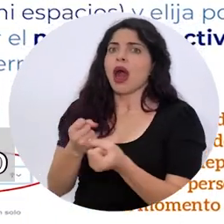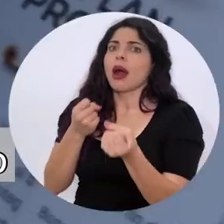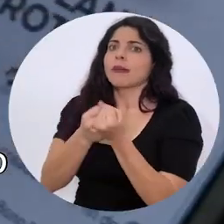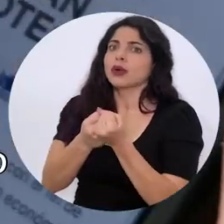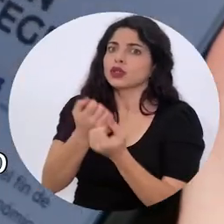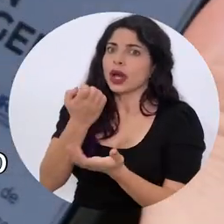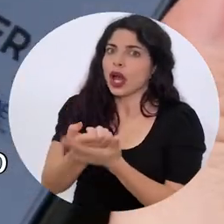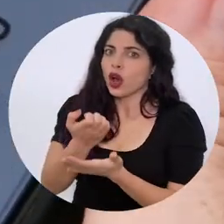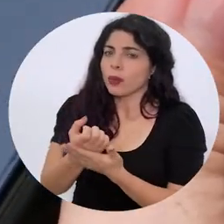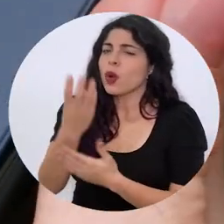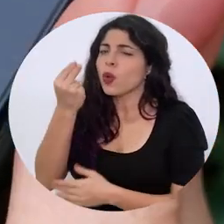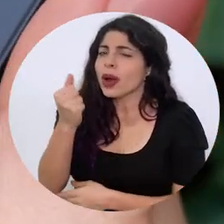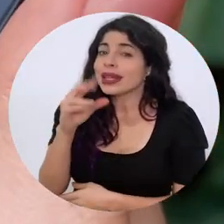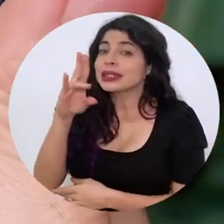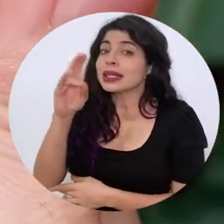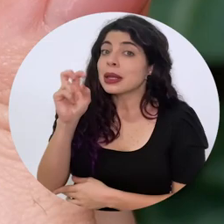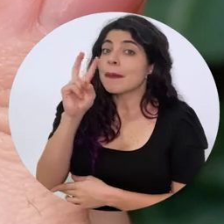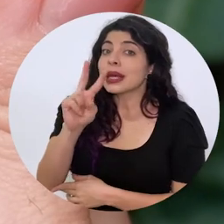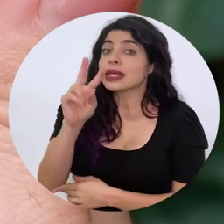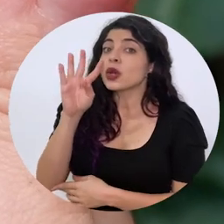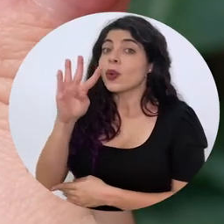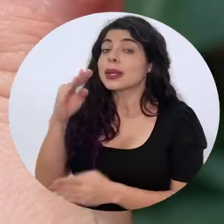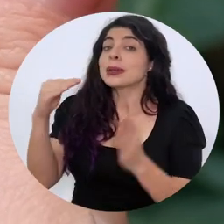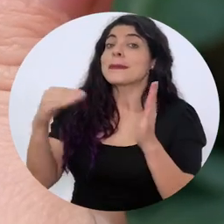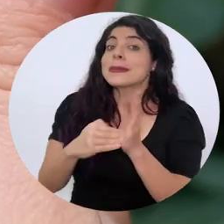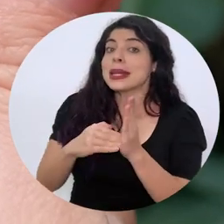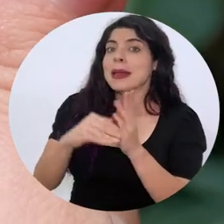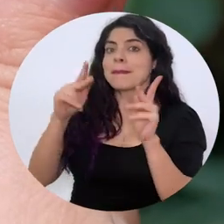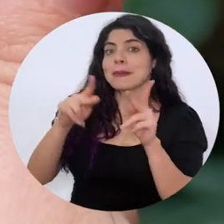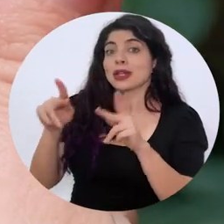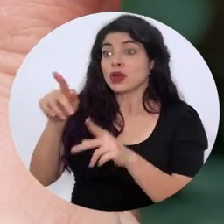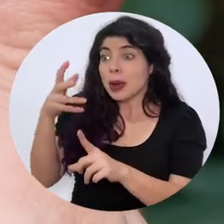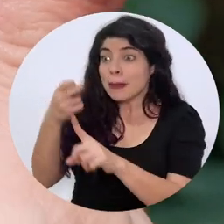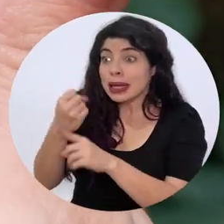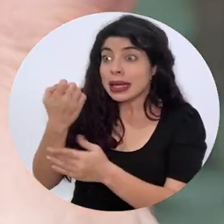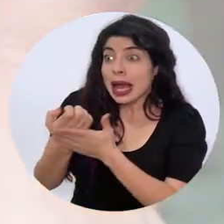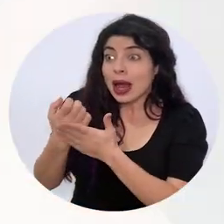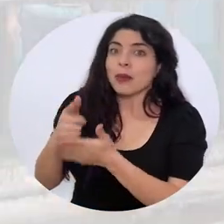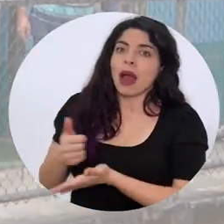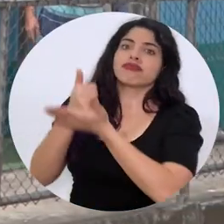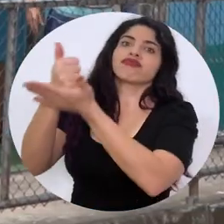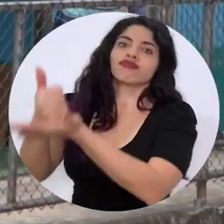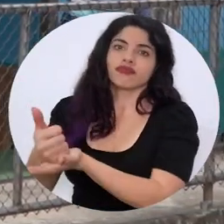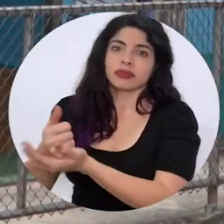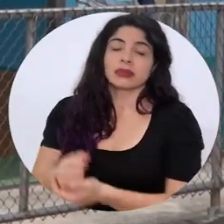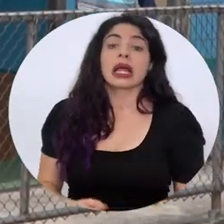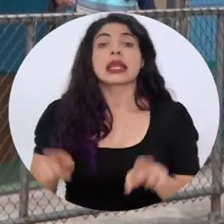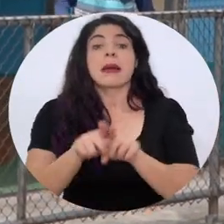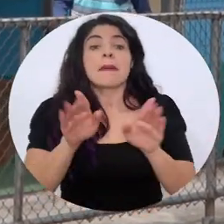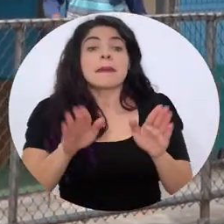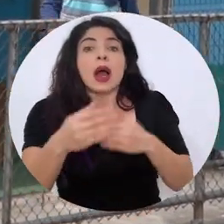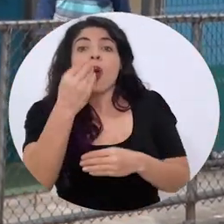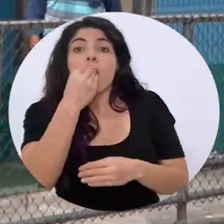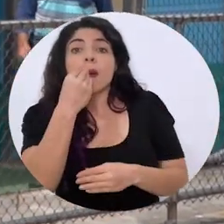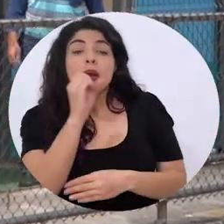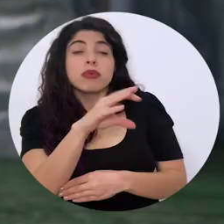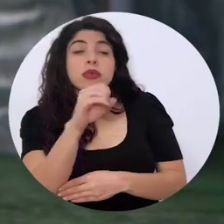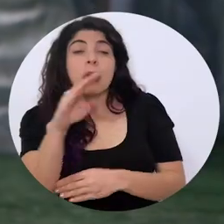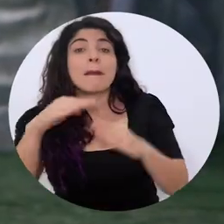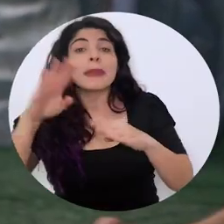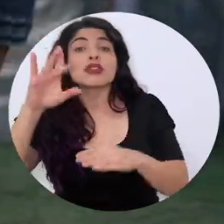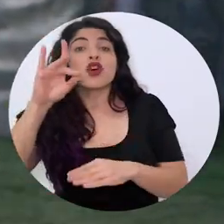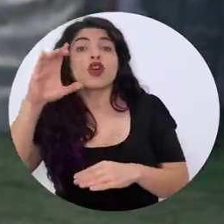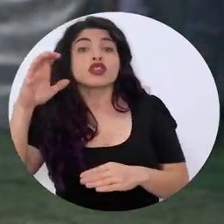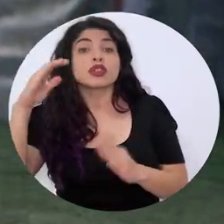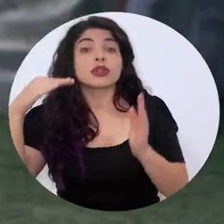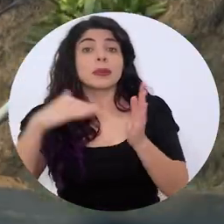dio un alivio económico a 724.000 personas que vieron sus ingresos afectados. Se entregaron diarios a más de